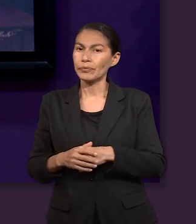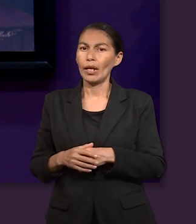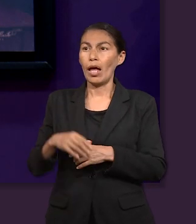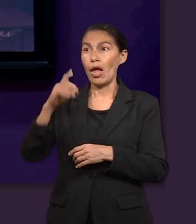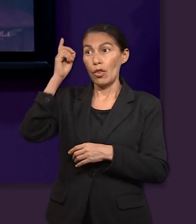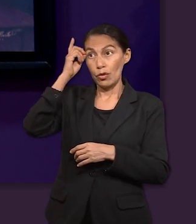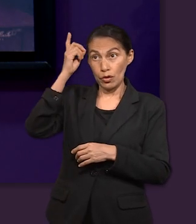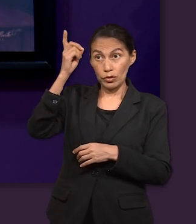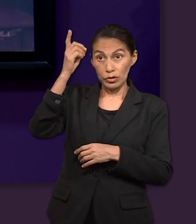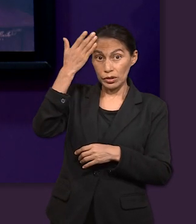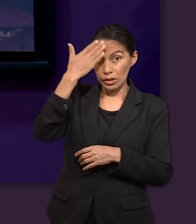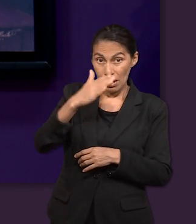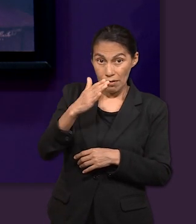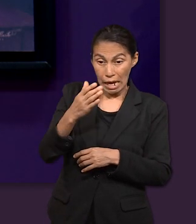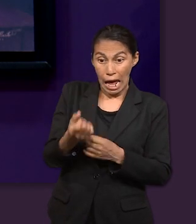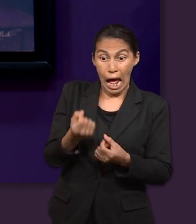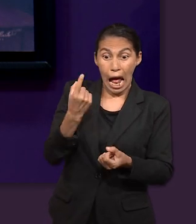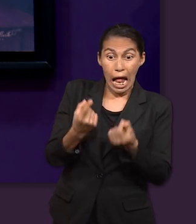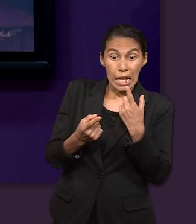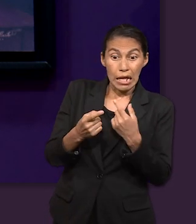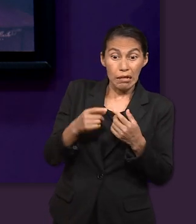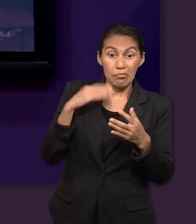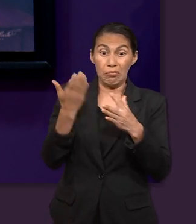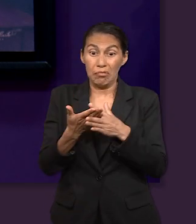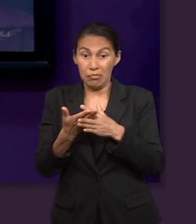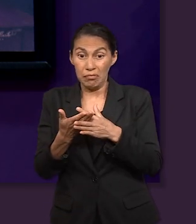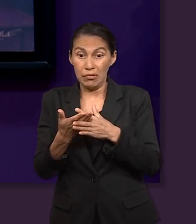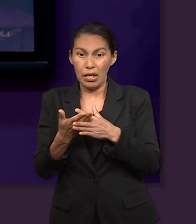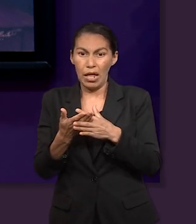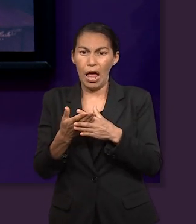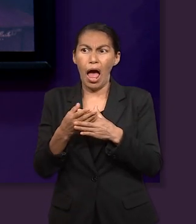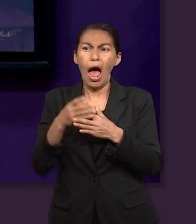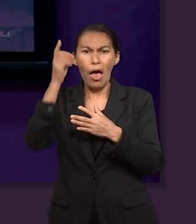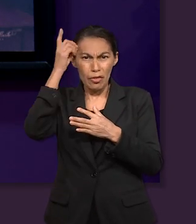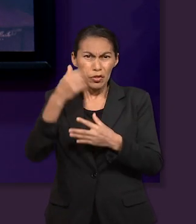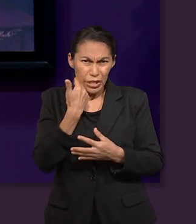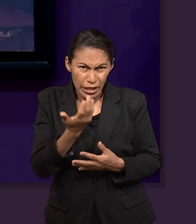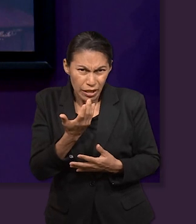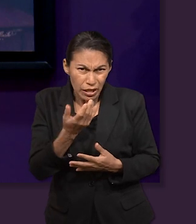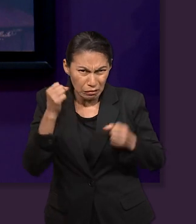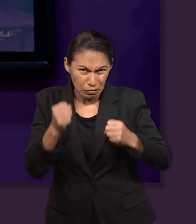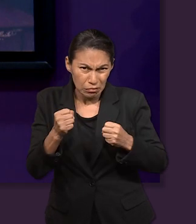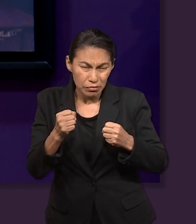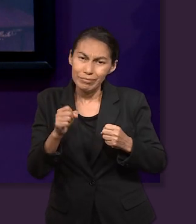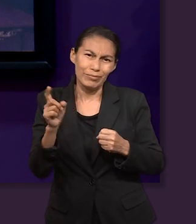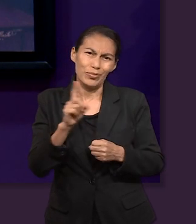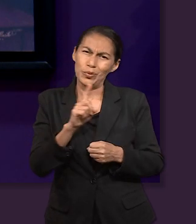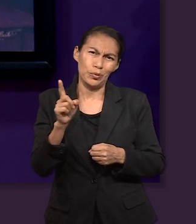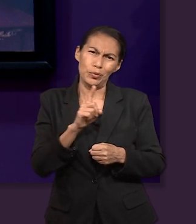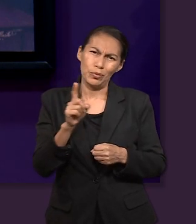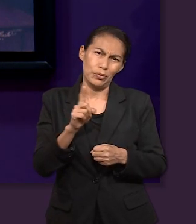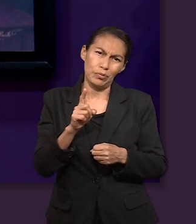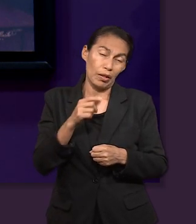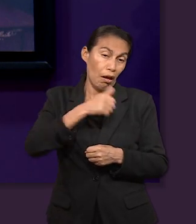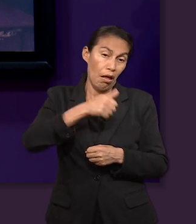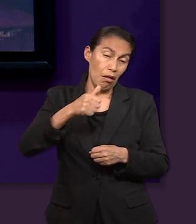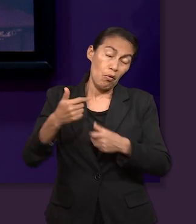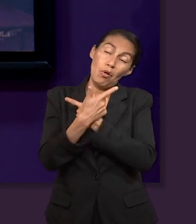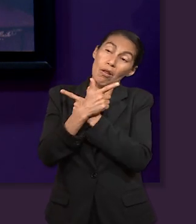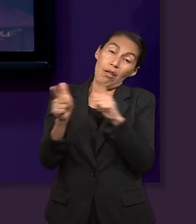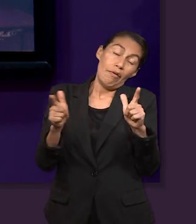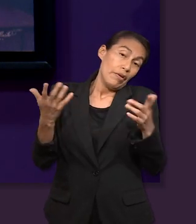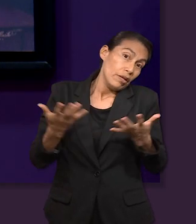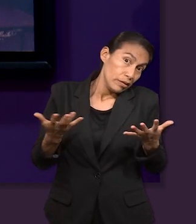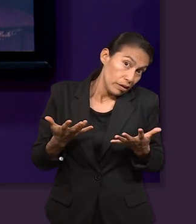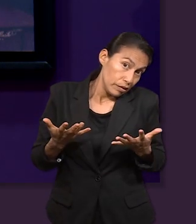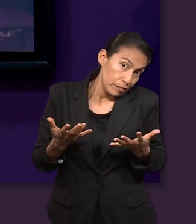que Dios sepa que va a morir alguien inocente no quiere decir que Dios quería que el asesino lo hiciera, ¿no? Exactamente. O sea, también saber que